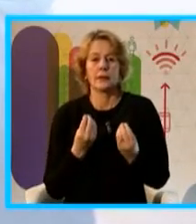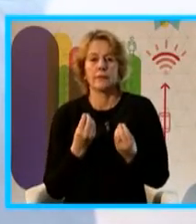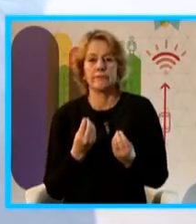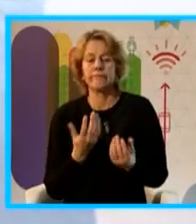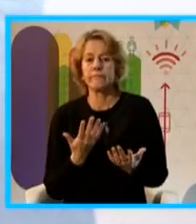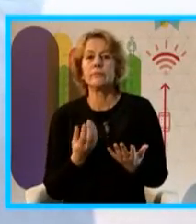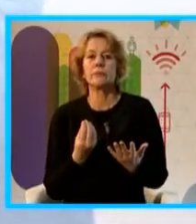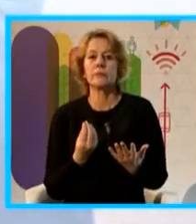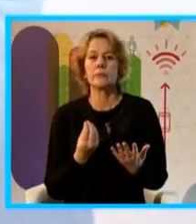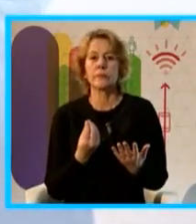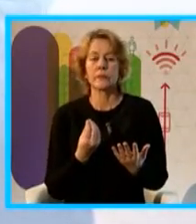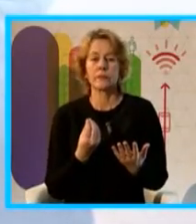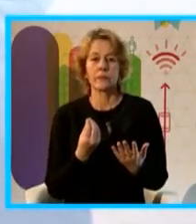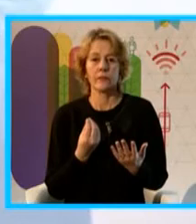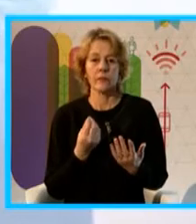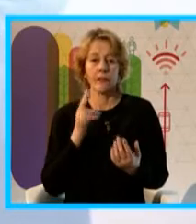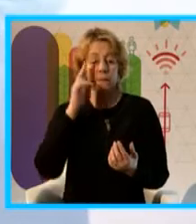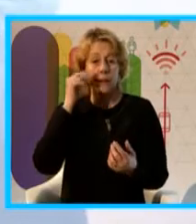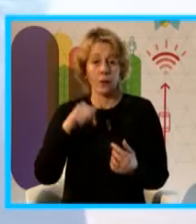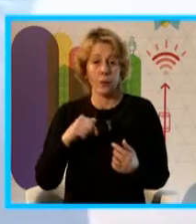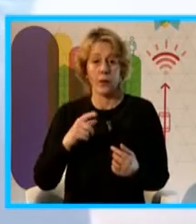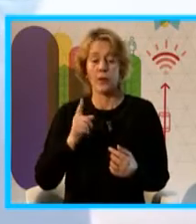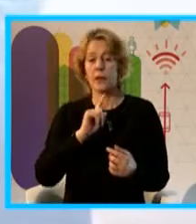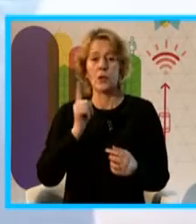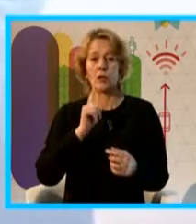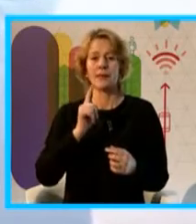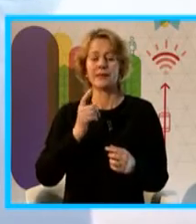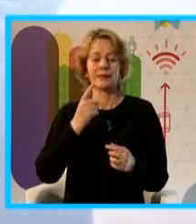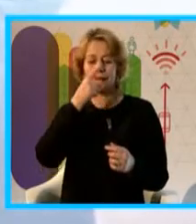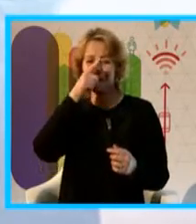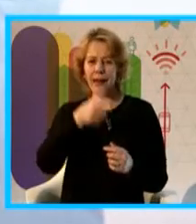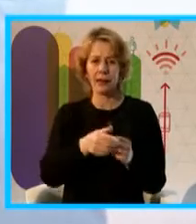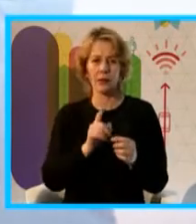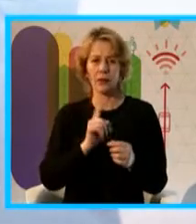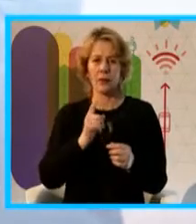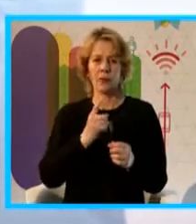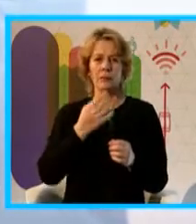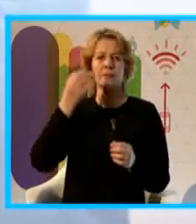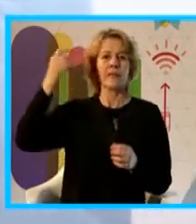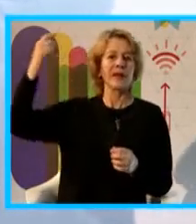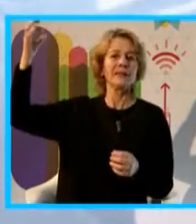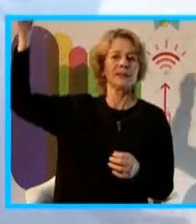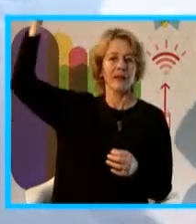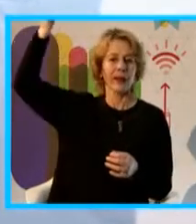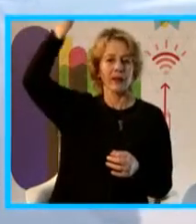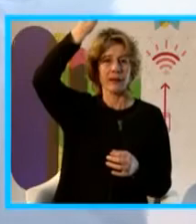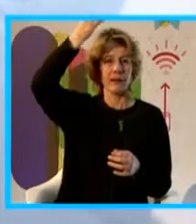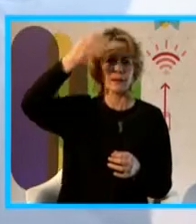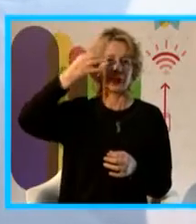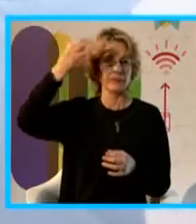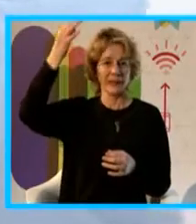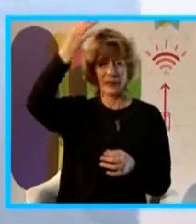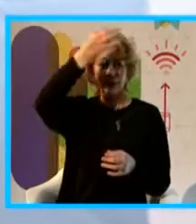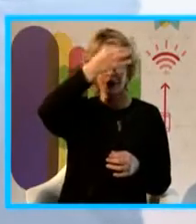satélite, son predicciones de satélite. Uno nos dice, bueno, el máximo para